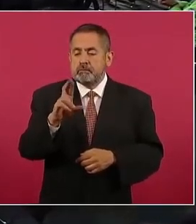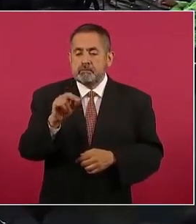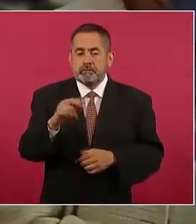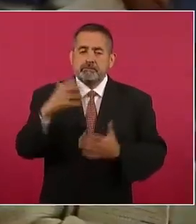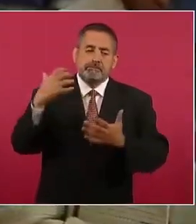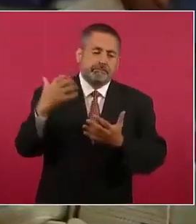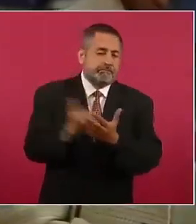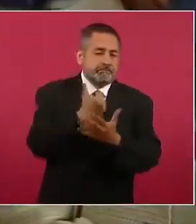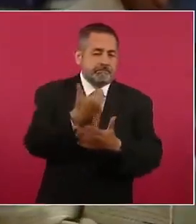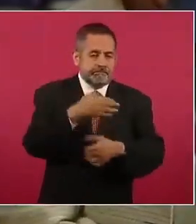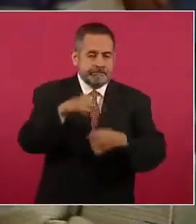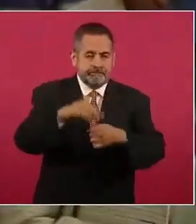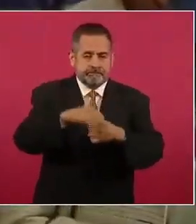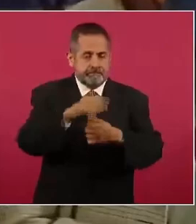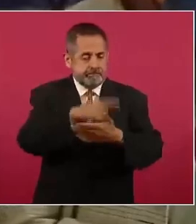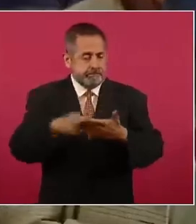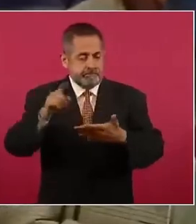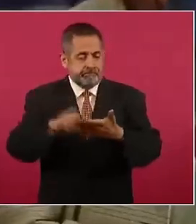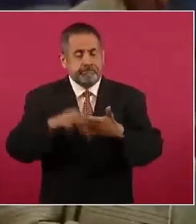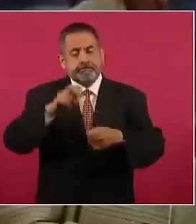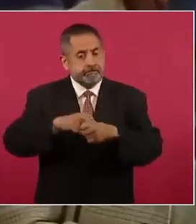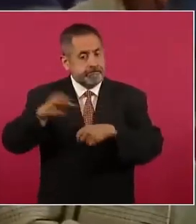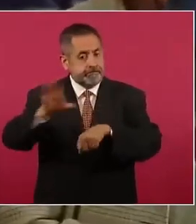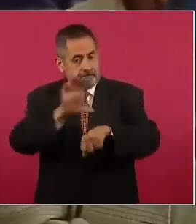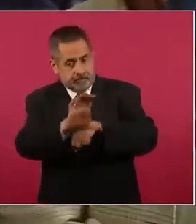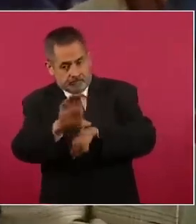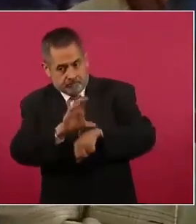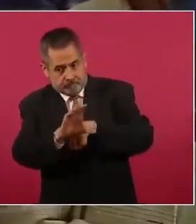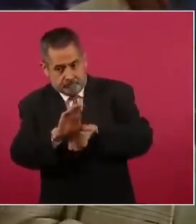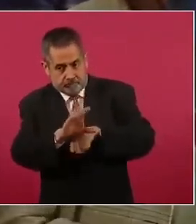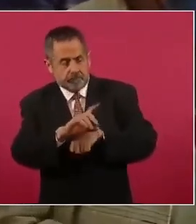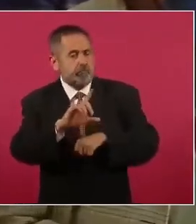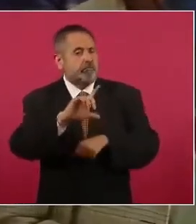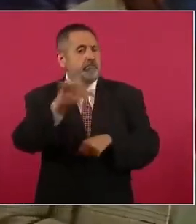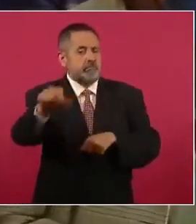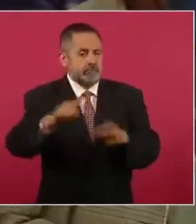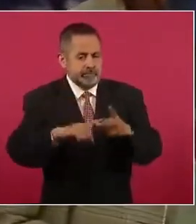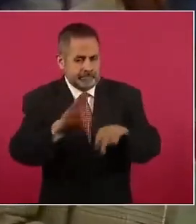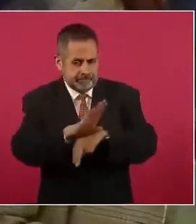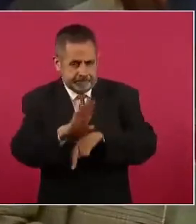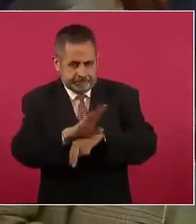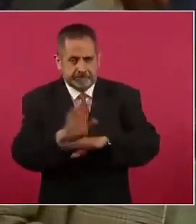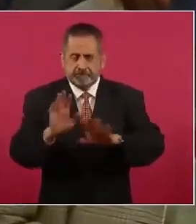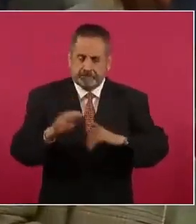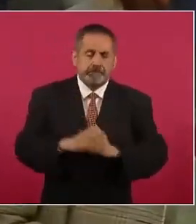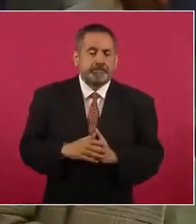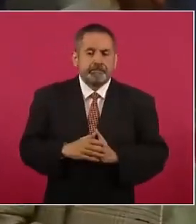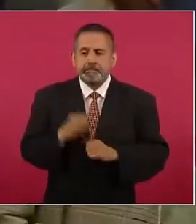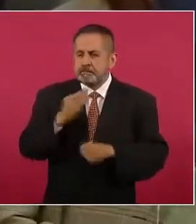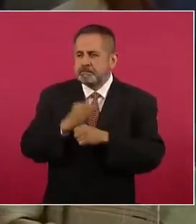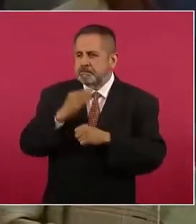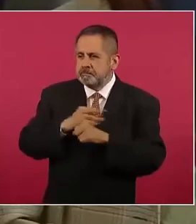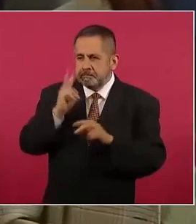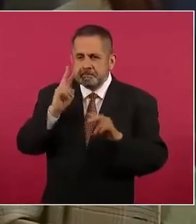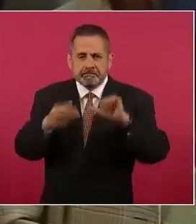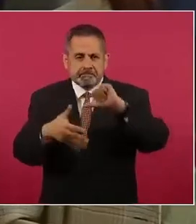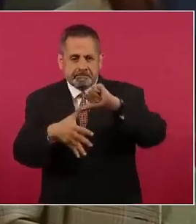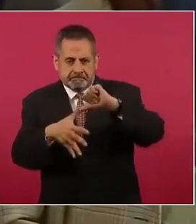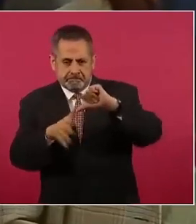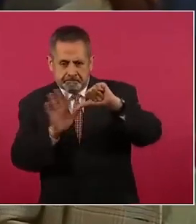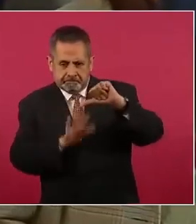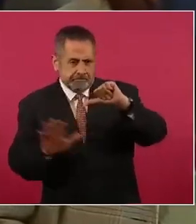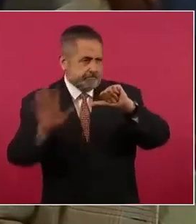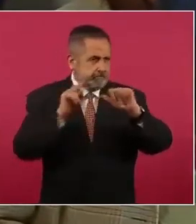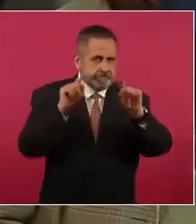ante las elecciones también que vienen en Brasil. Yo le quiero preguntar, presidente, con este escenario que se está viendo en América Latina,